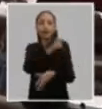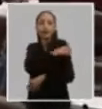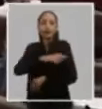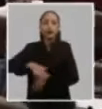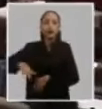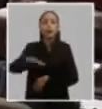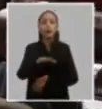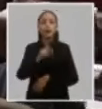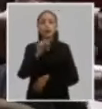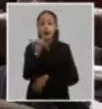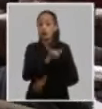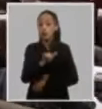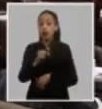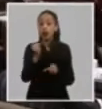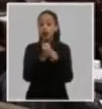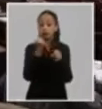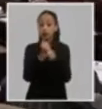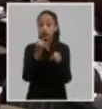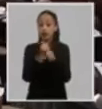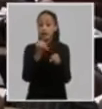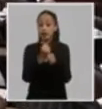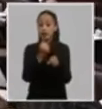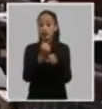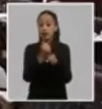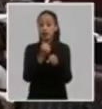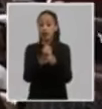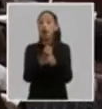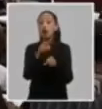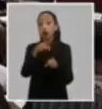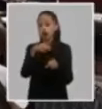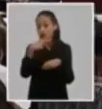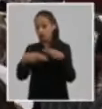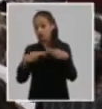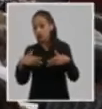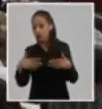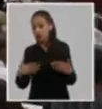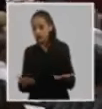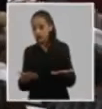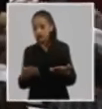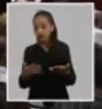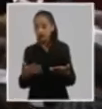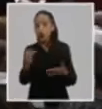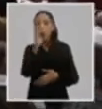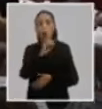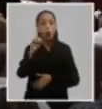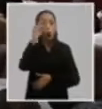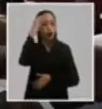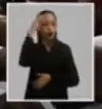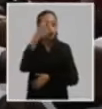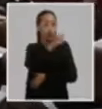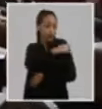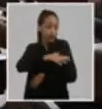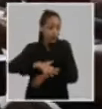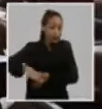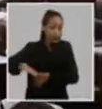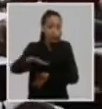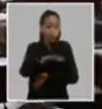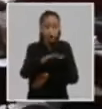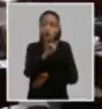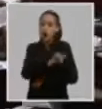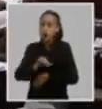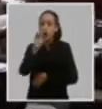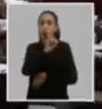insustituible que en ello desempeñan las organizaciones de masas y